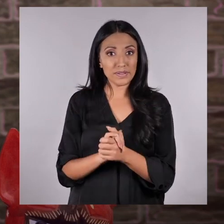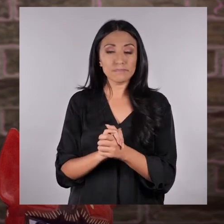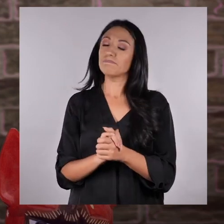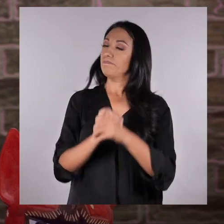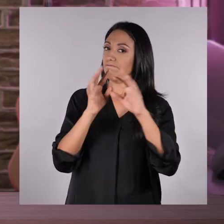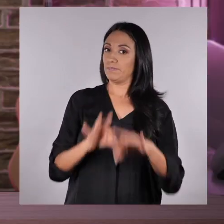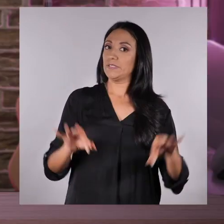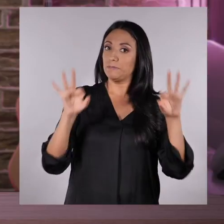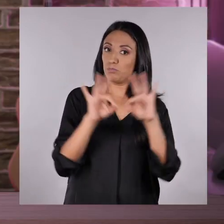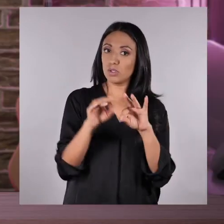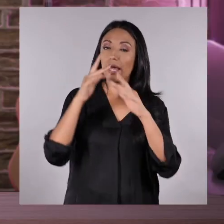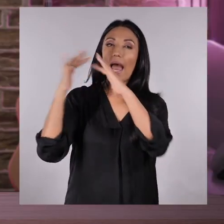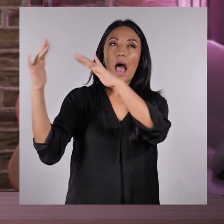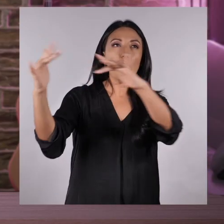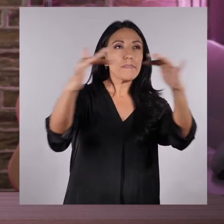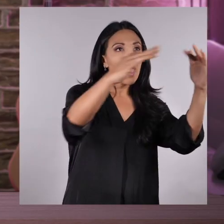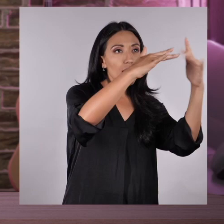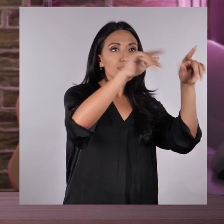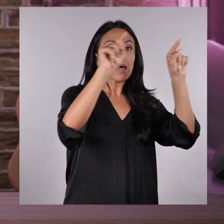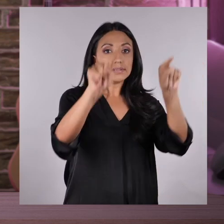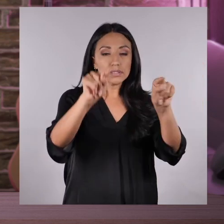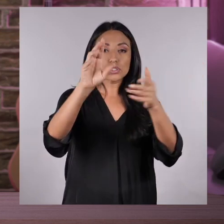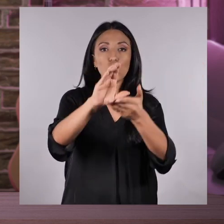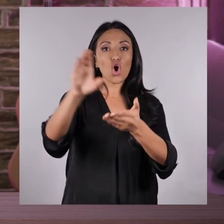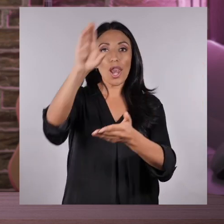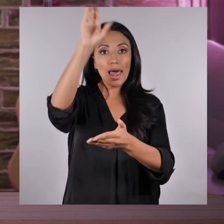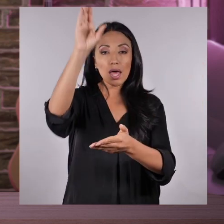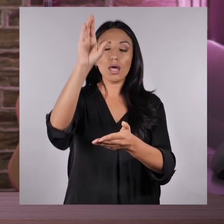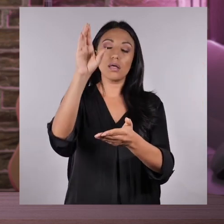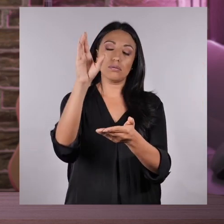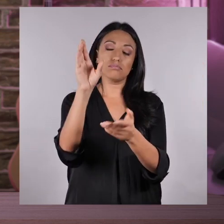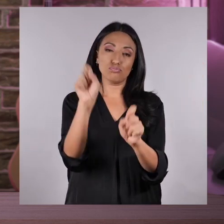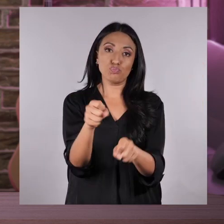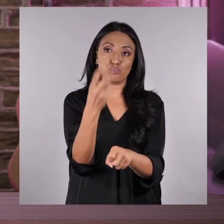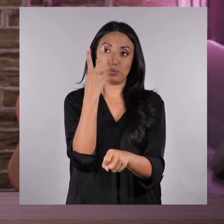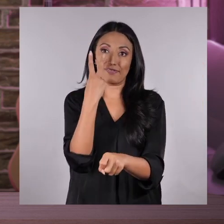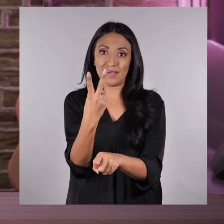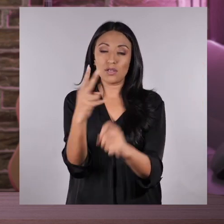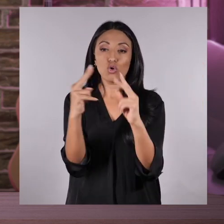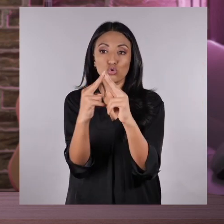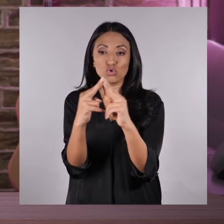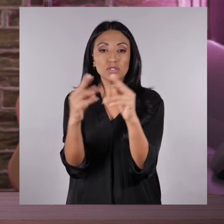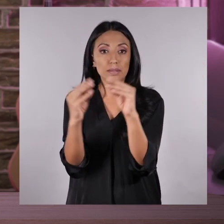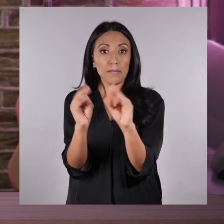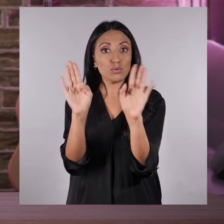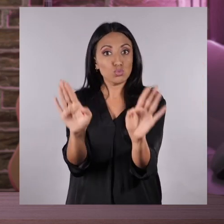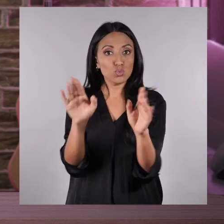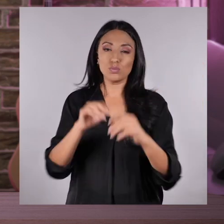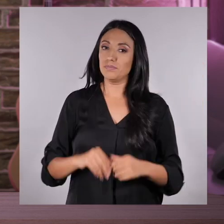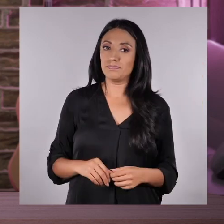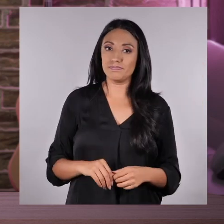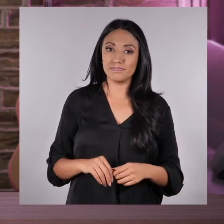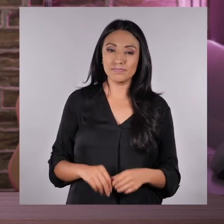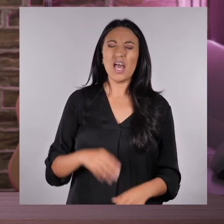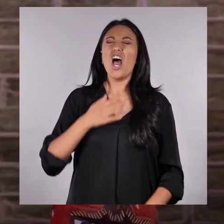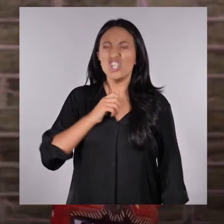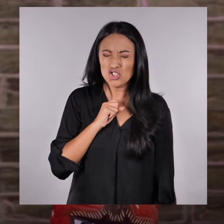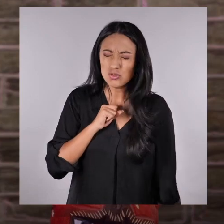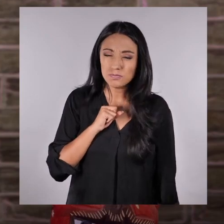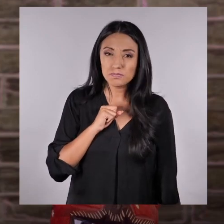La idea es tener un ambiente así en tu cole para que conozcas más de los países vecinos y puedas compartir el tuyo.